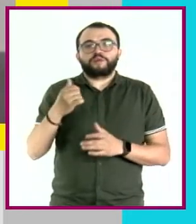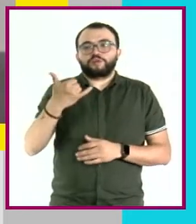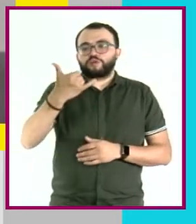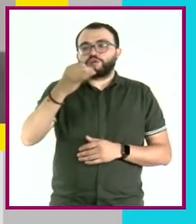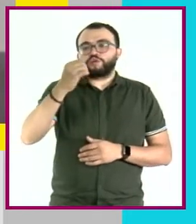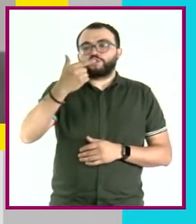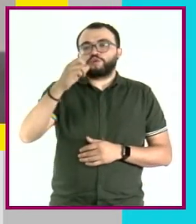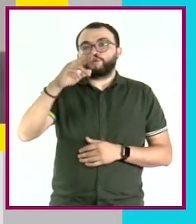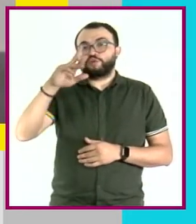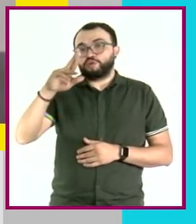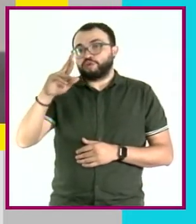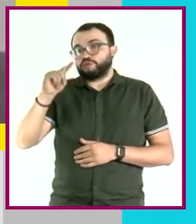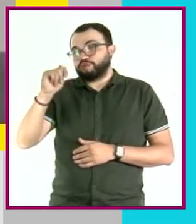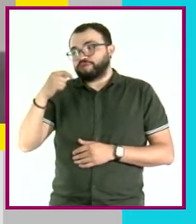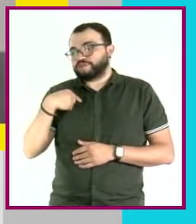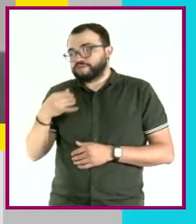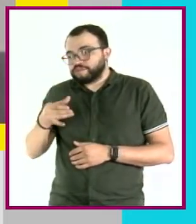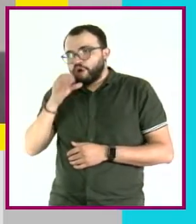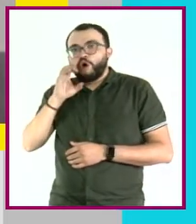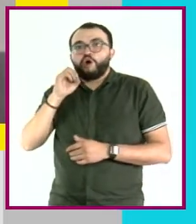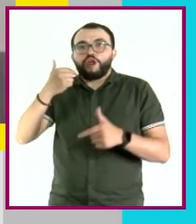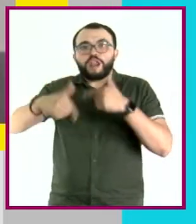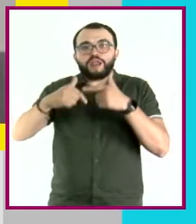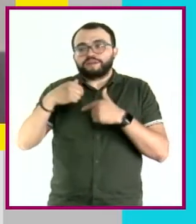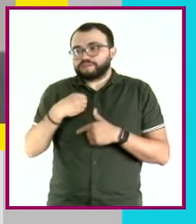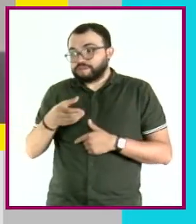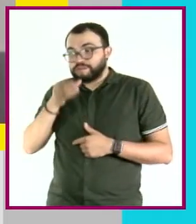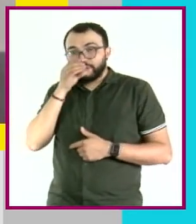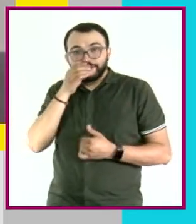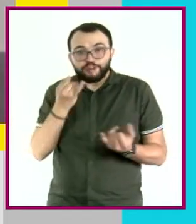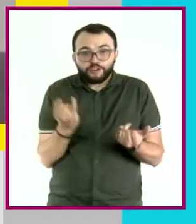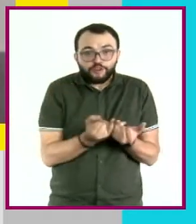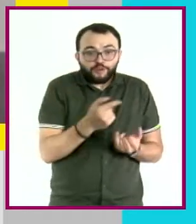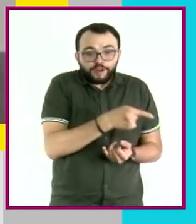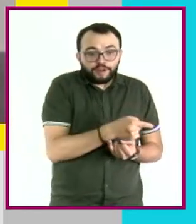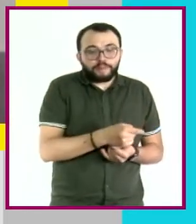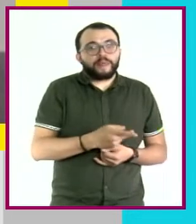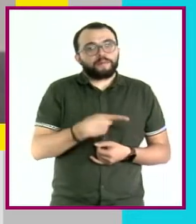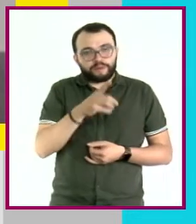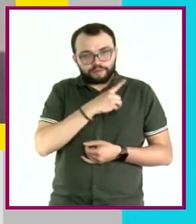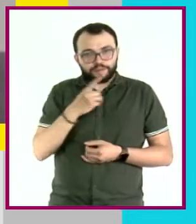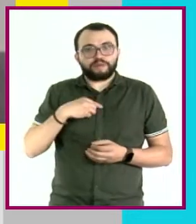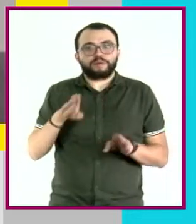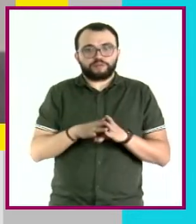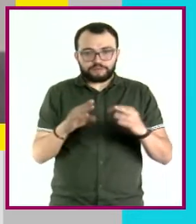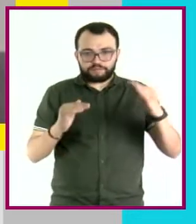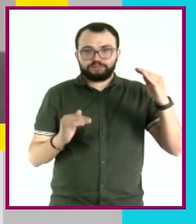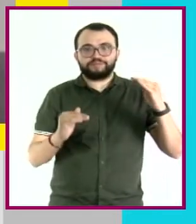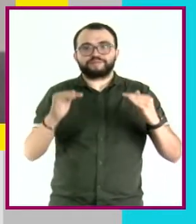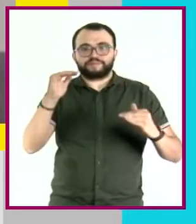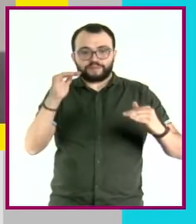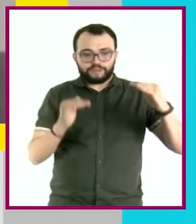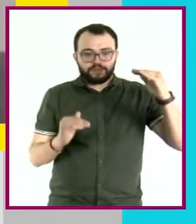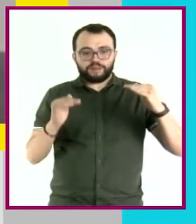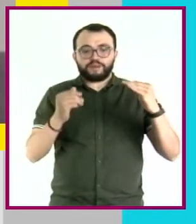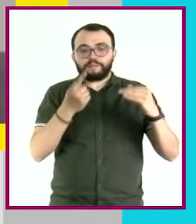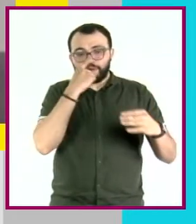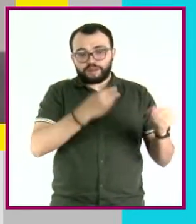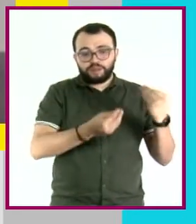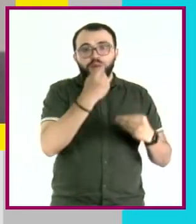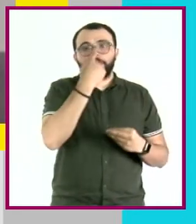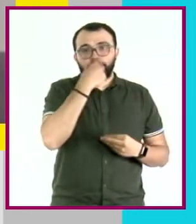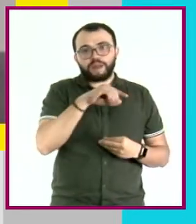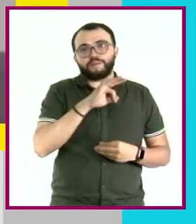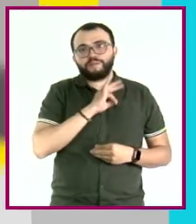un vasito de leche. Sin embargo, la recomendación es tener un equilibrio en el consumo de estos insectos para que podamos aprovechar todas las